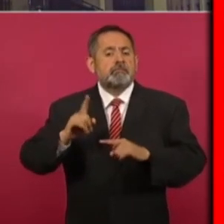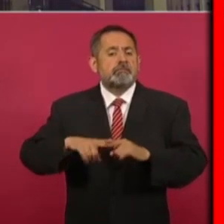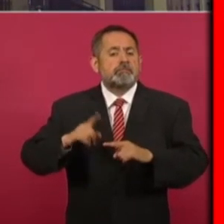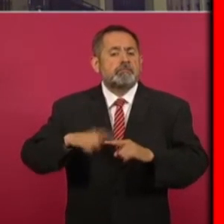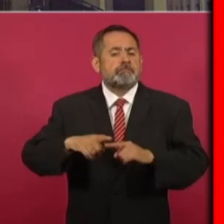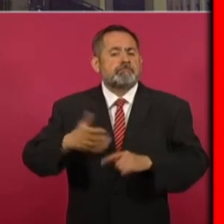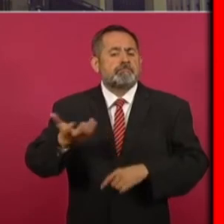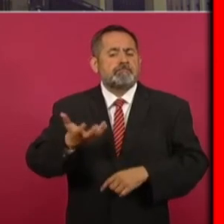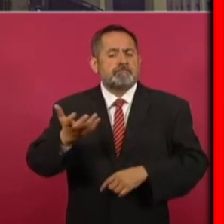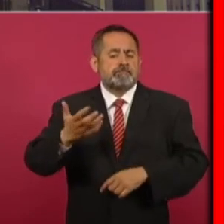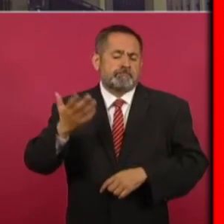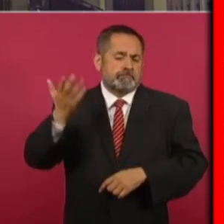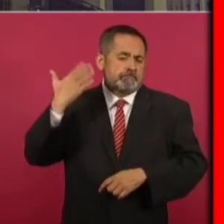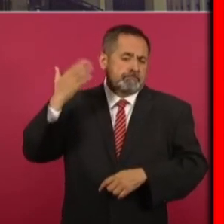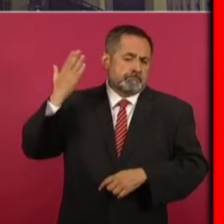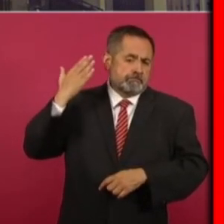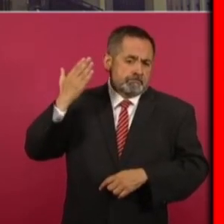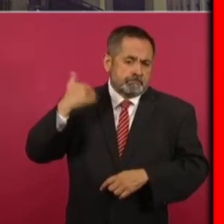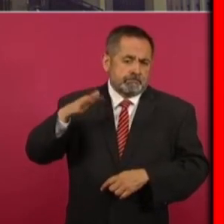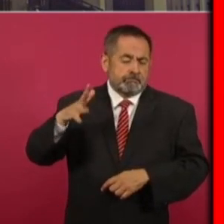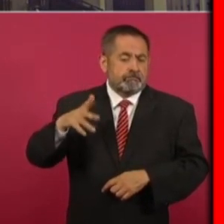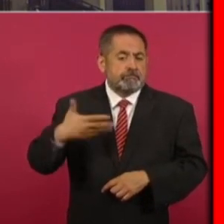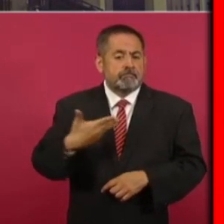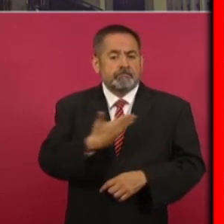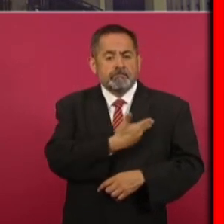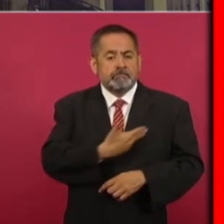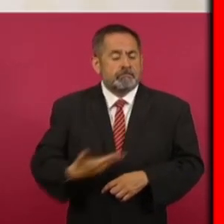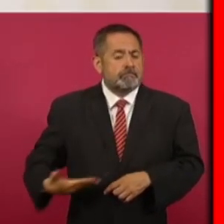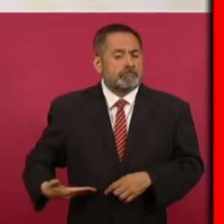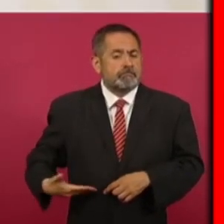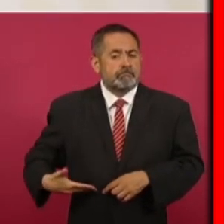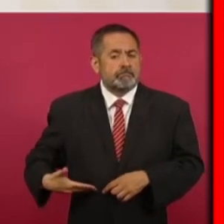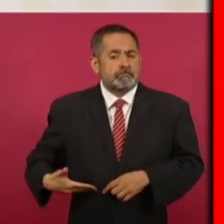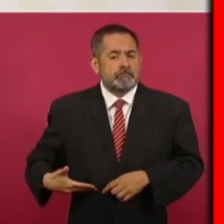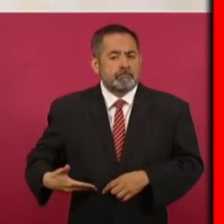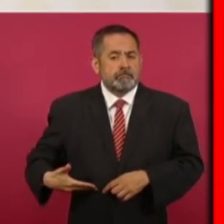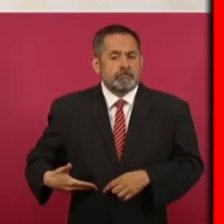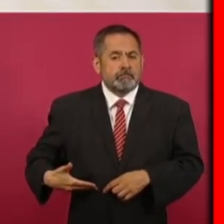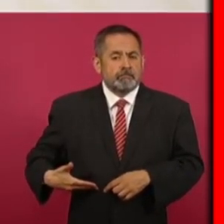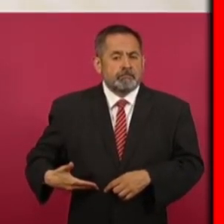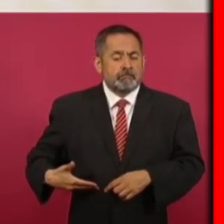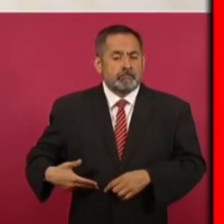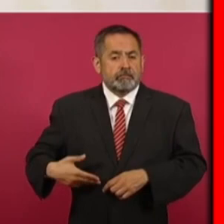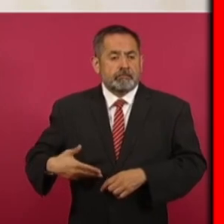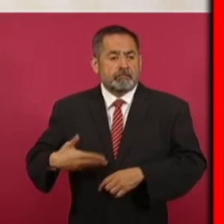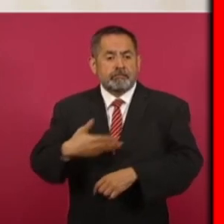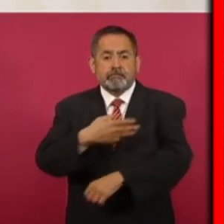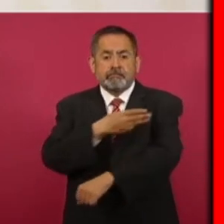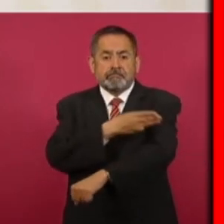el presidente Francisco I. Madero